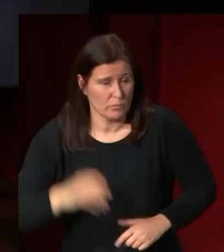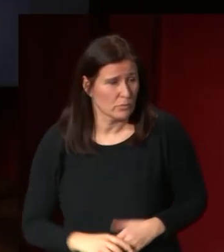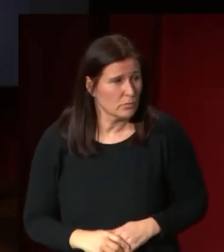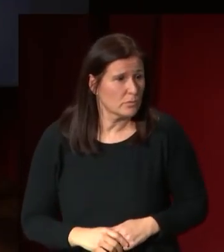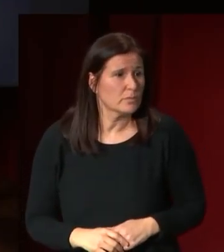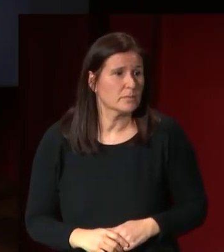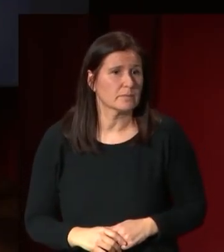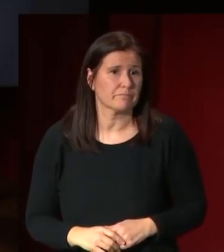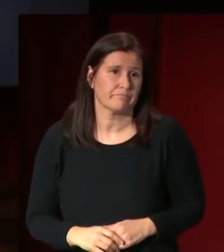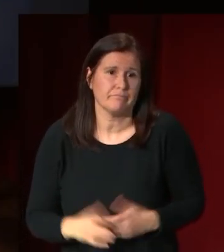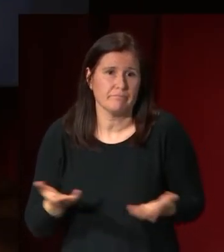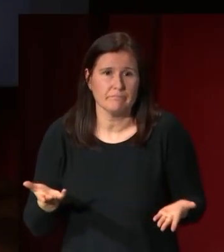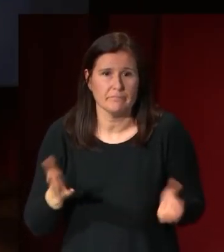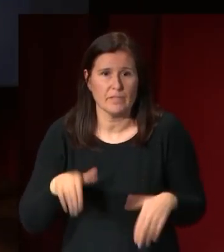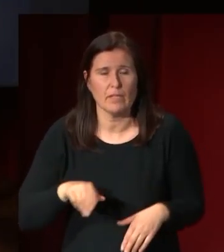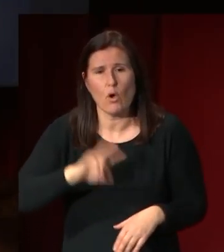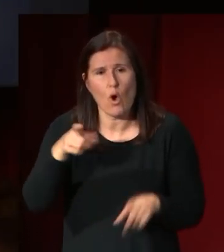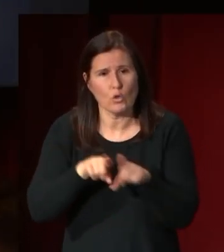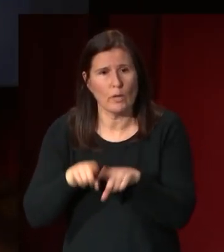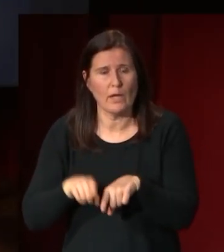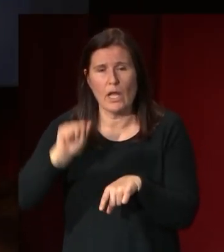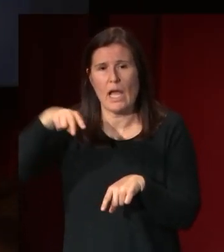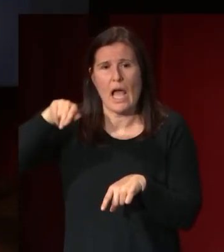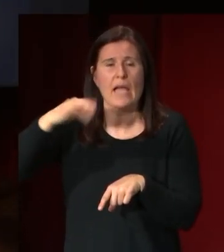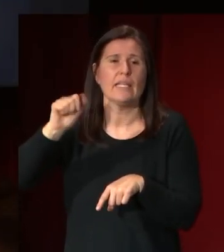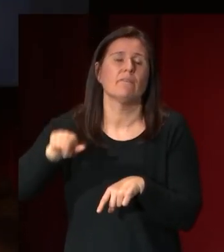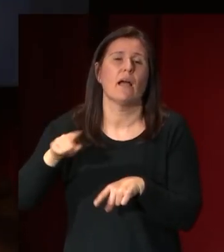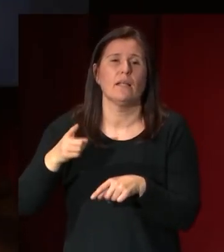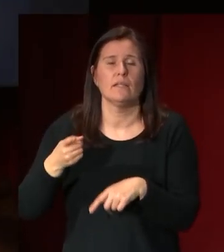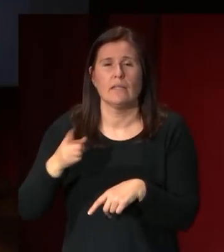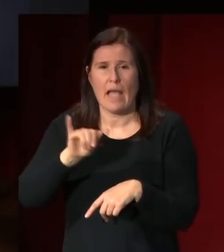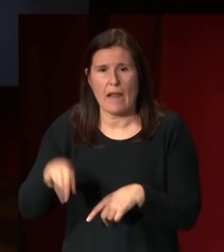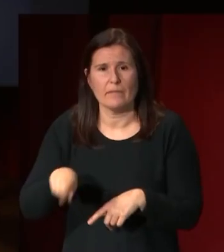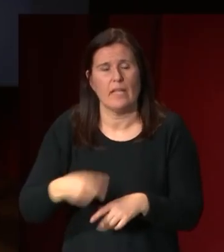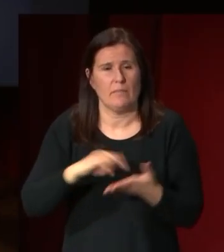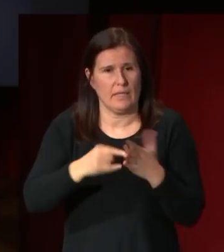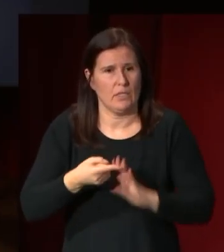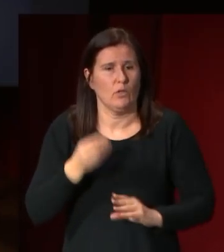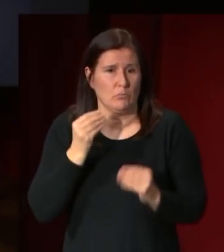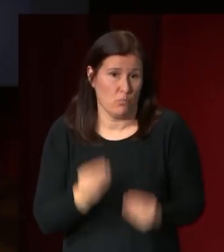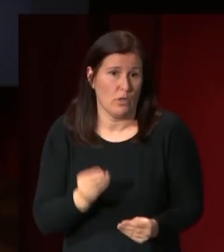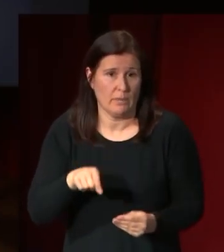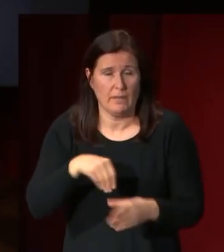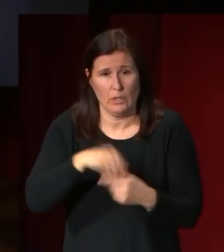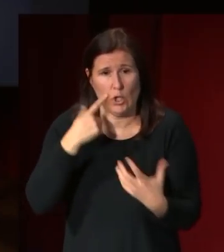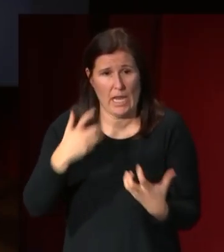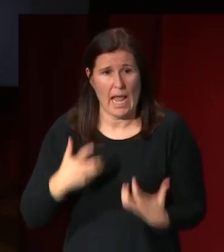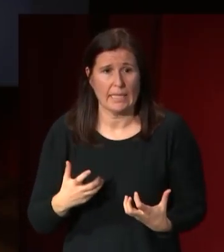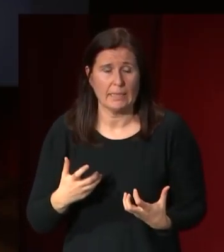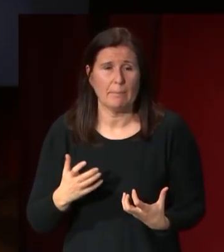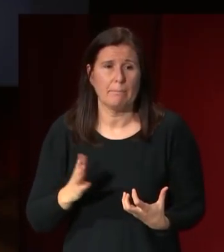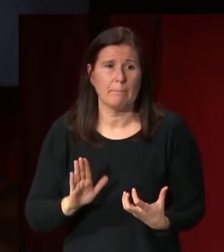que bueno tuvo otro hermano Aníbal Álvarez que fue un destacado arquitecto ya tuvieron otro camino también dentro del mundo del arte pero